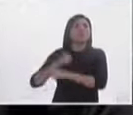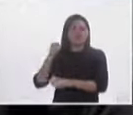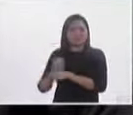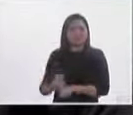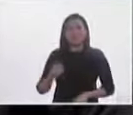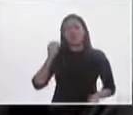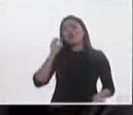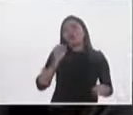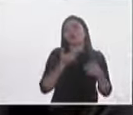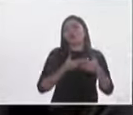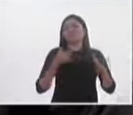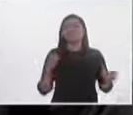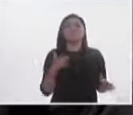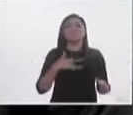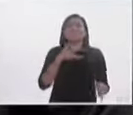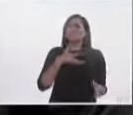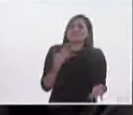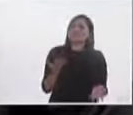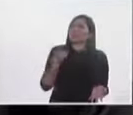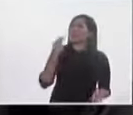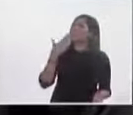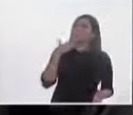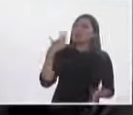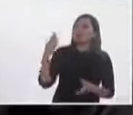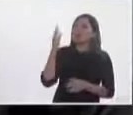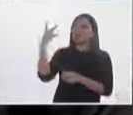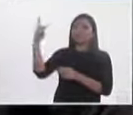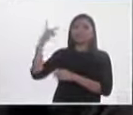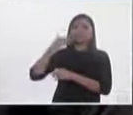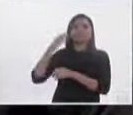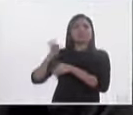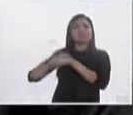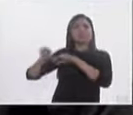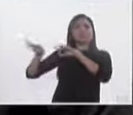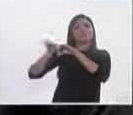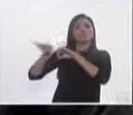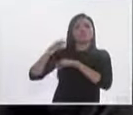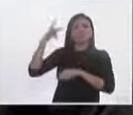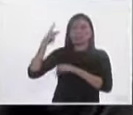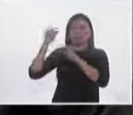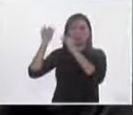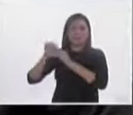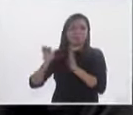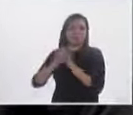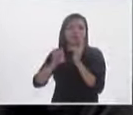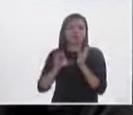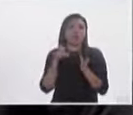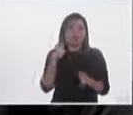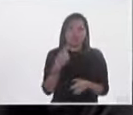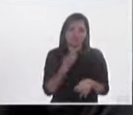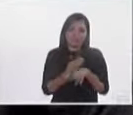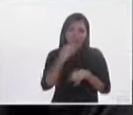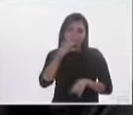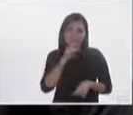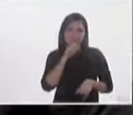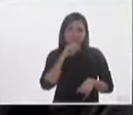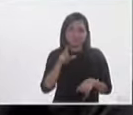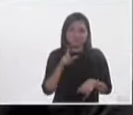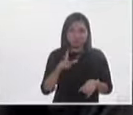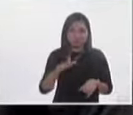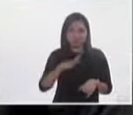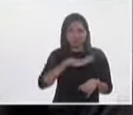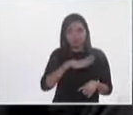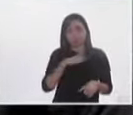velada o un descontento, un malestar con los partidos políticos existentes. En el caso de Jalisco, por ejemplo, donde vivimos